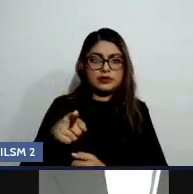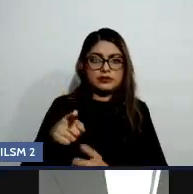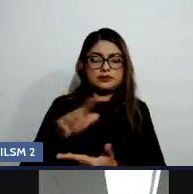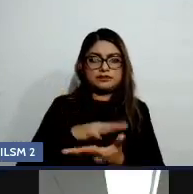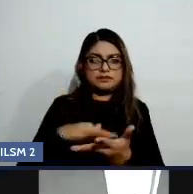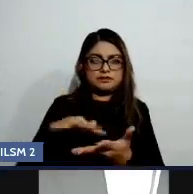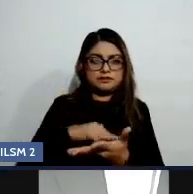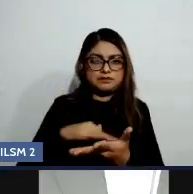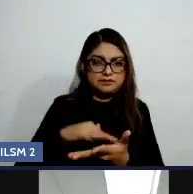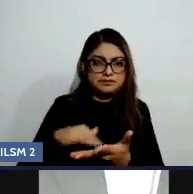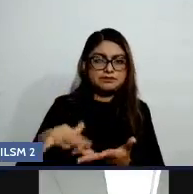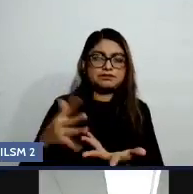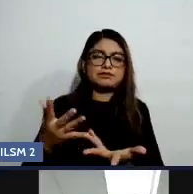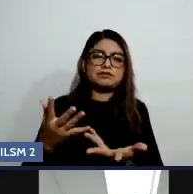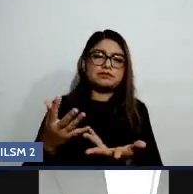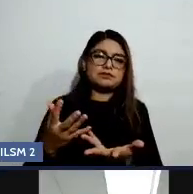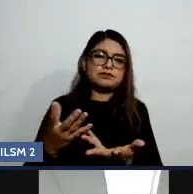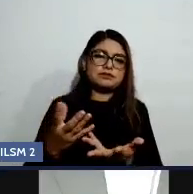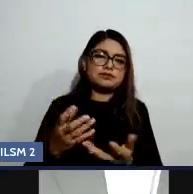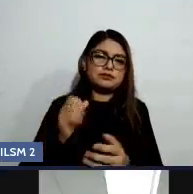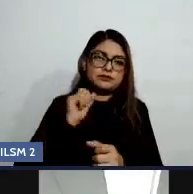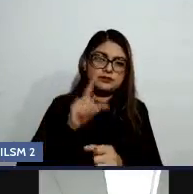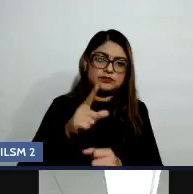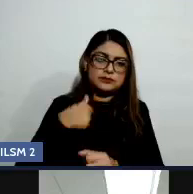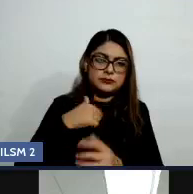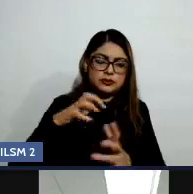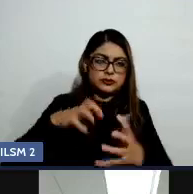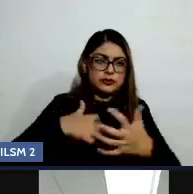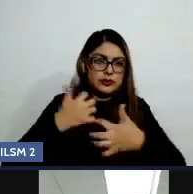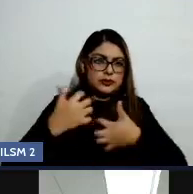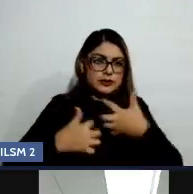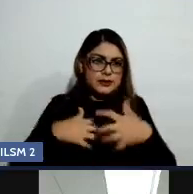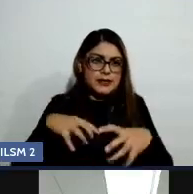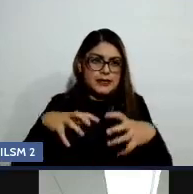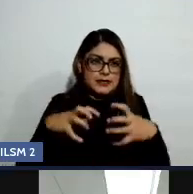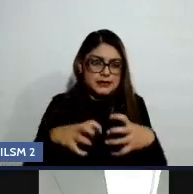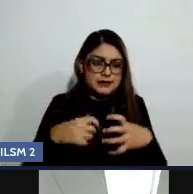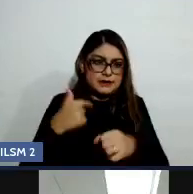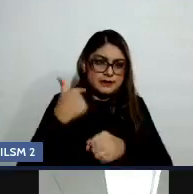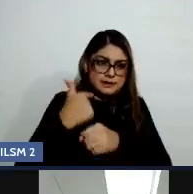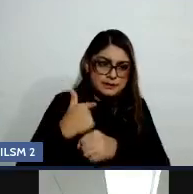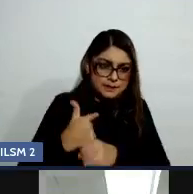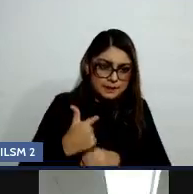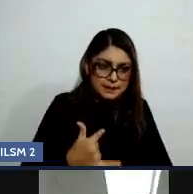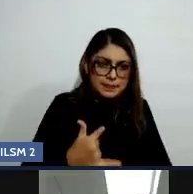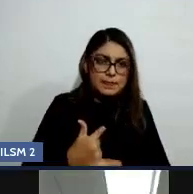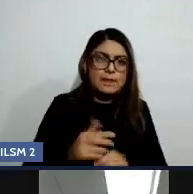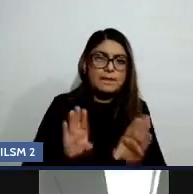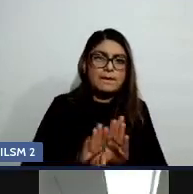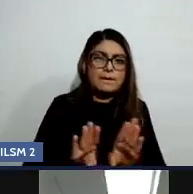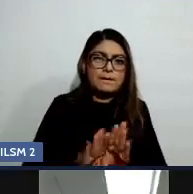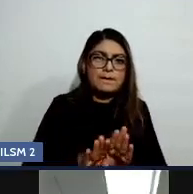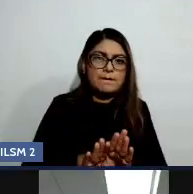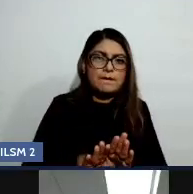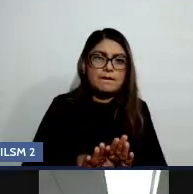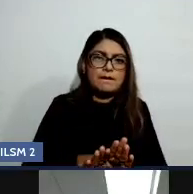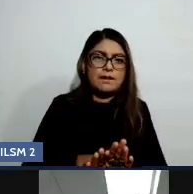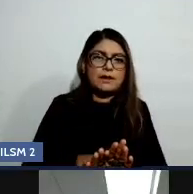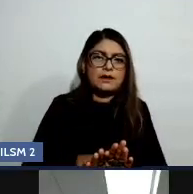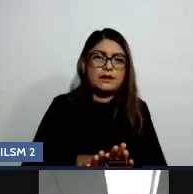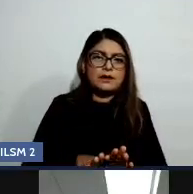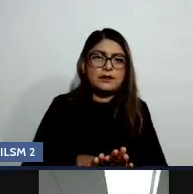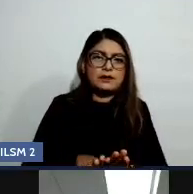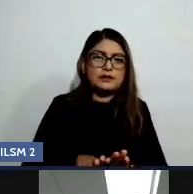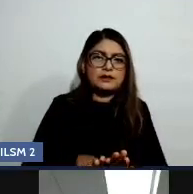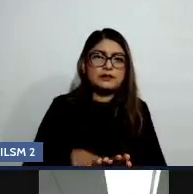detectar los síntomas del estrés y aprender técnicas de regulación del estrés y buscar